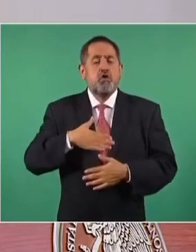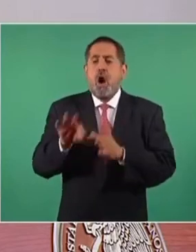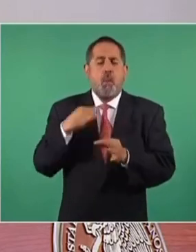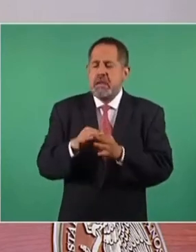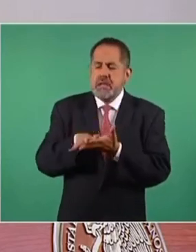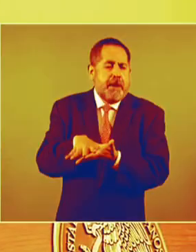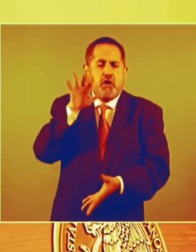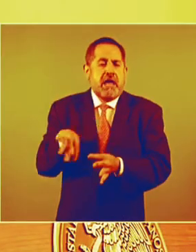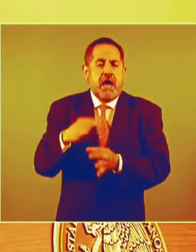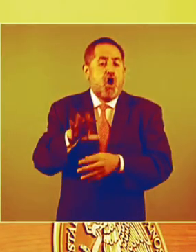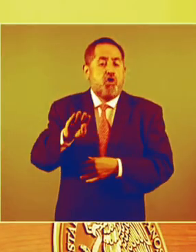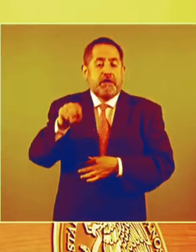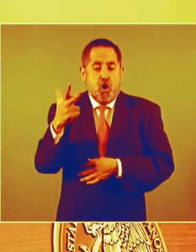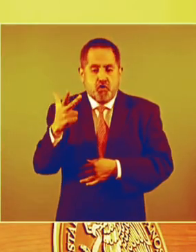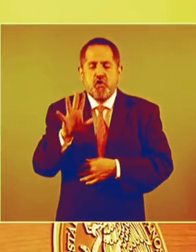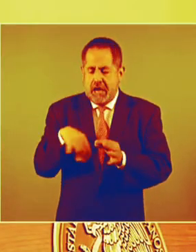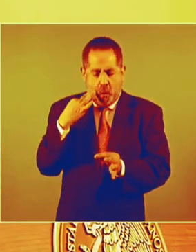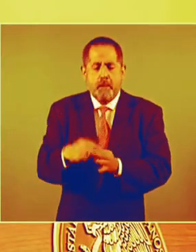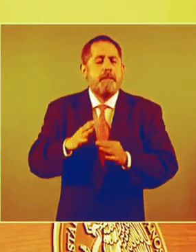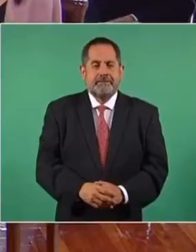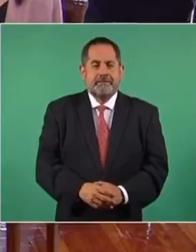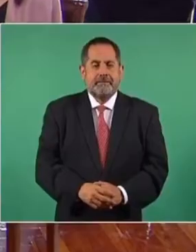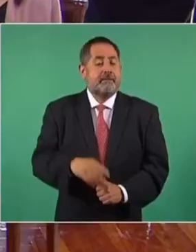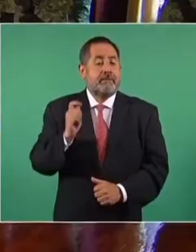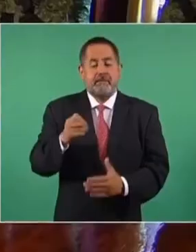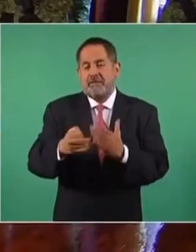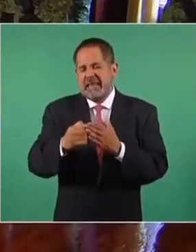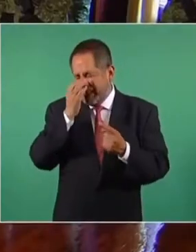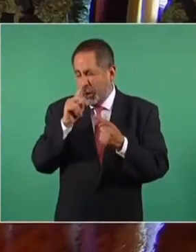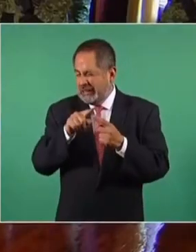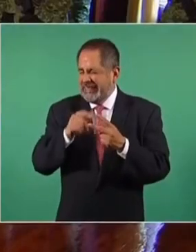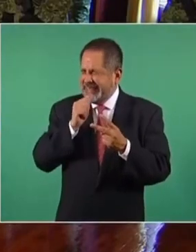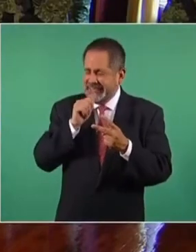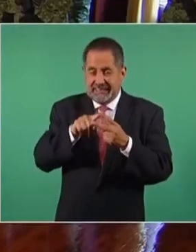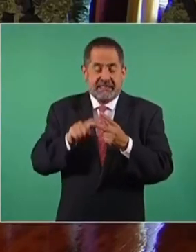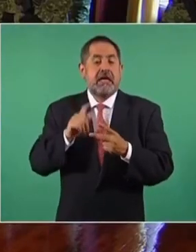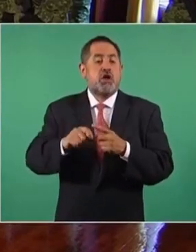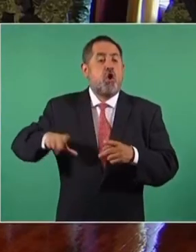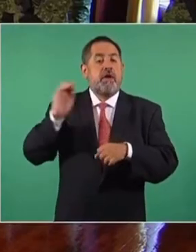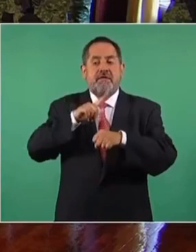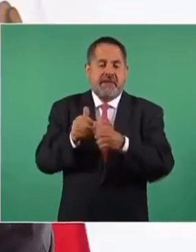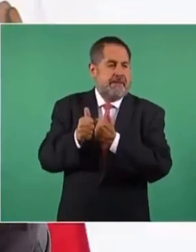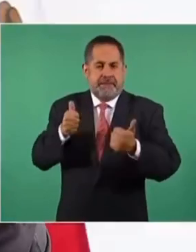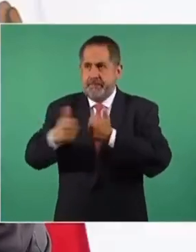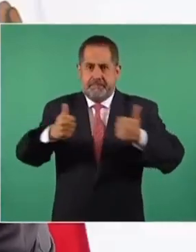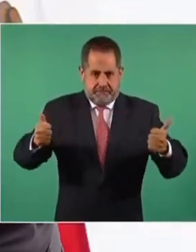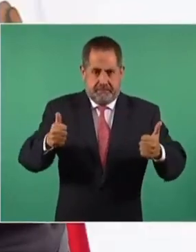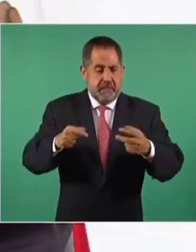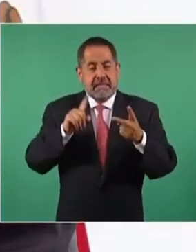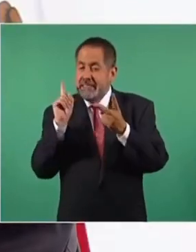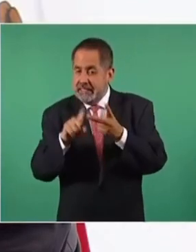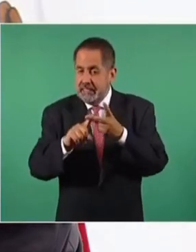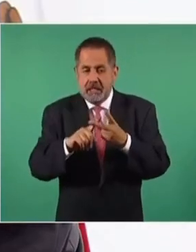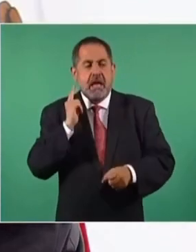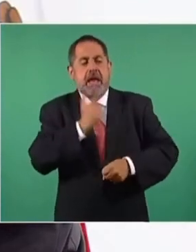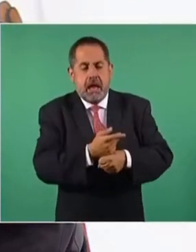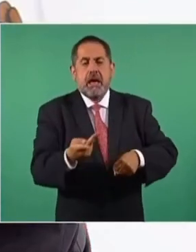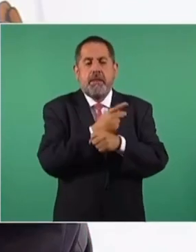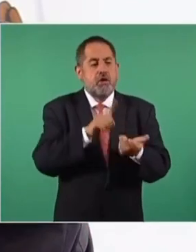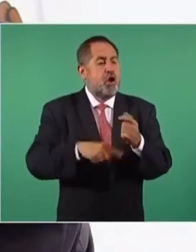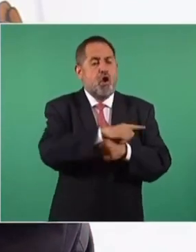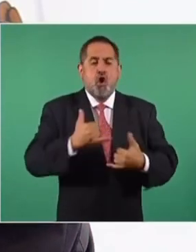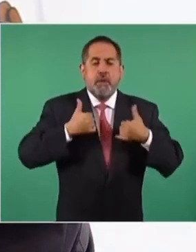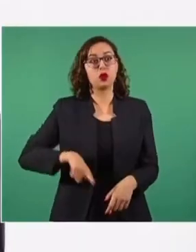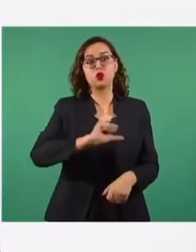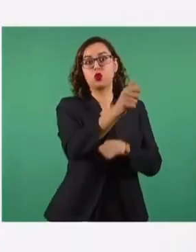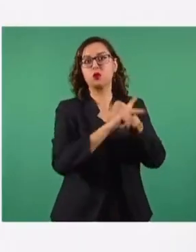la gran mayoría, 98 de 100 compromisos. Tenemos pendientes dos, descentralizar el gobierno federal y conocer toda la verdad acerca de la desaparición de los jóvenes